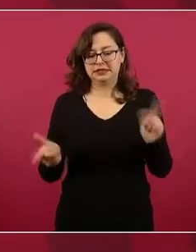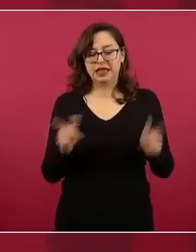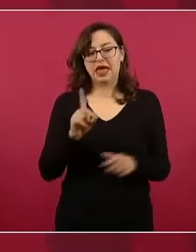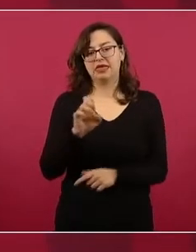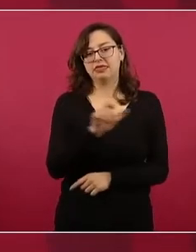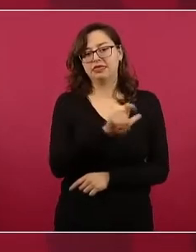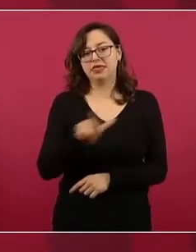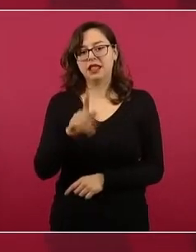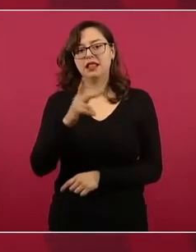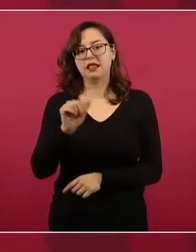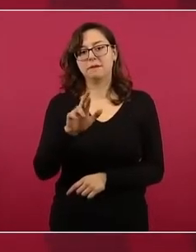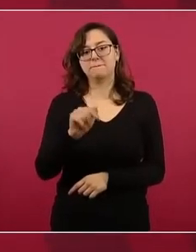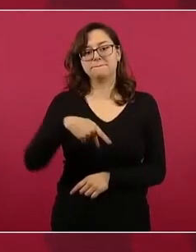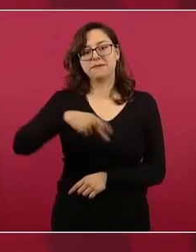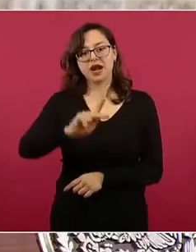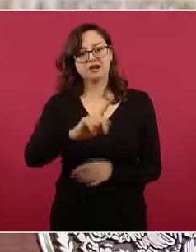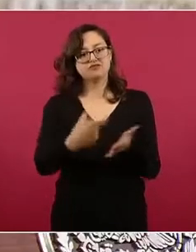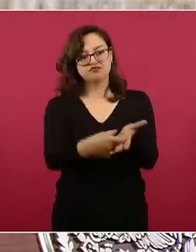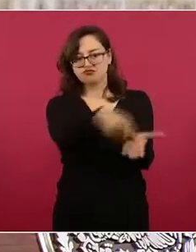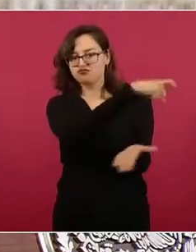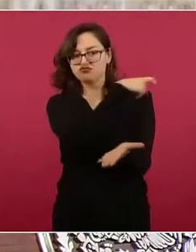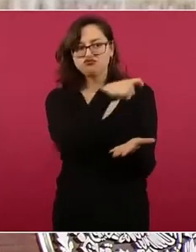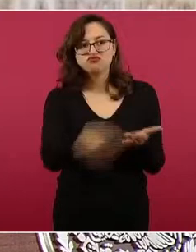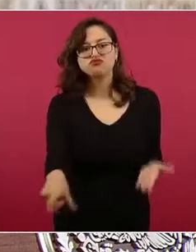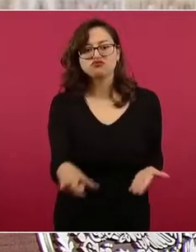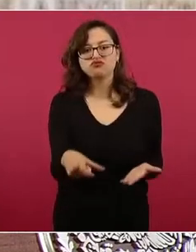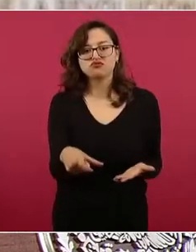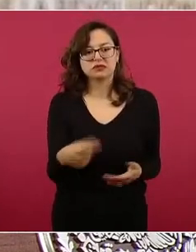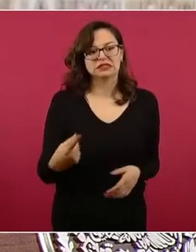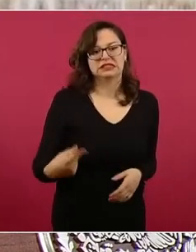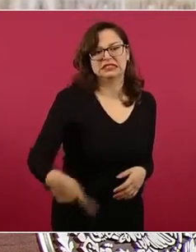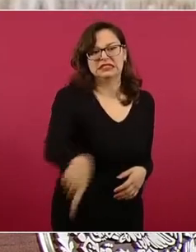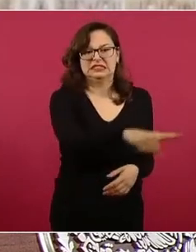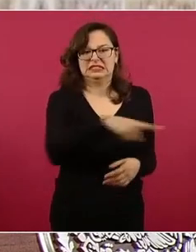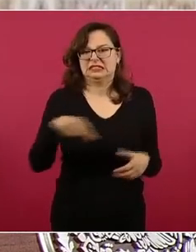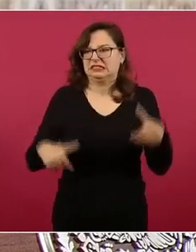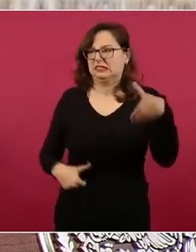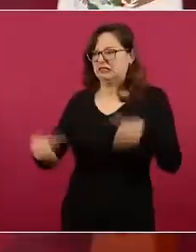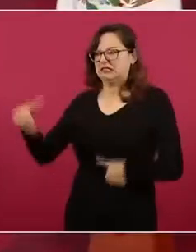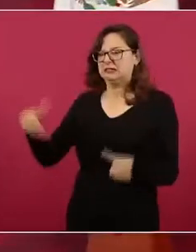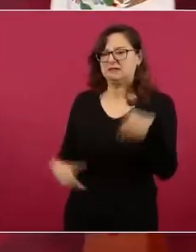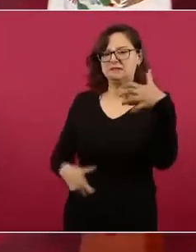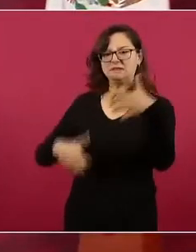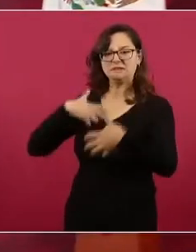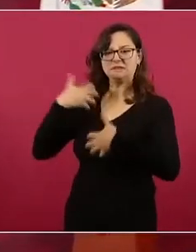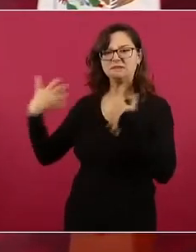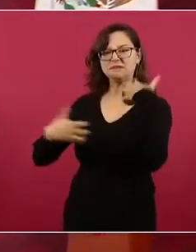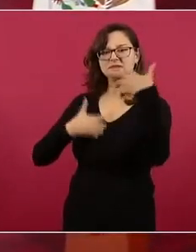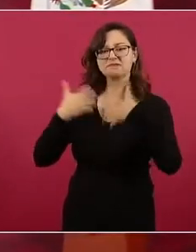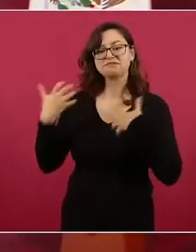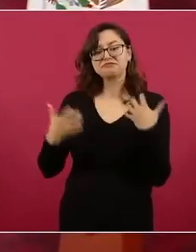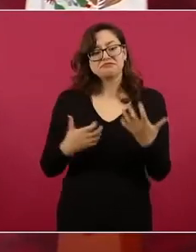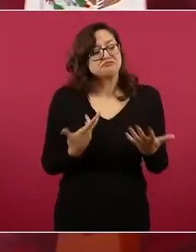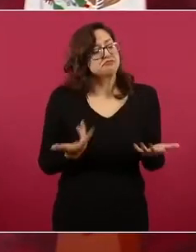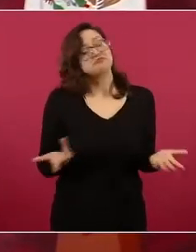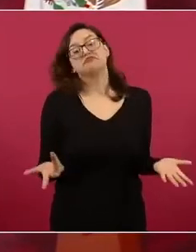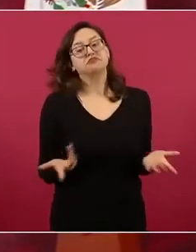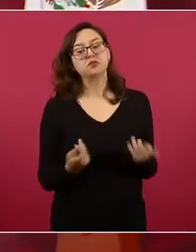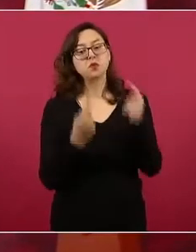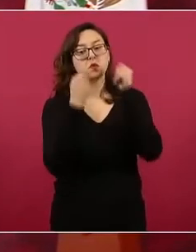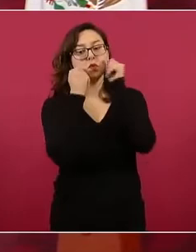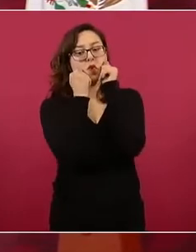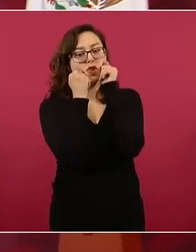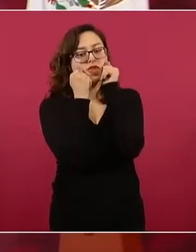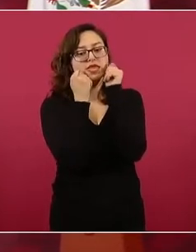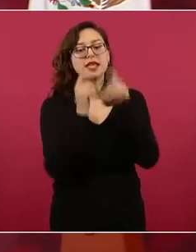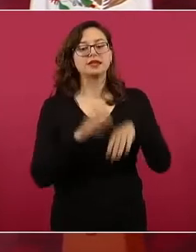a nuestros adversarios, que también cuando tomamos esa decisión, no hace mucho,